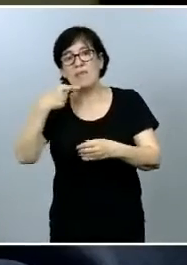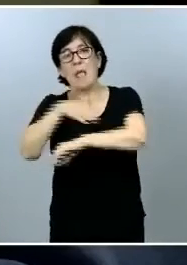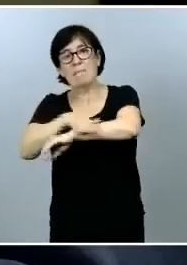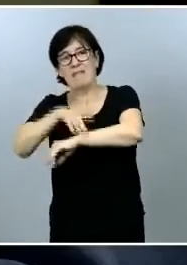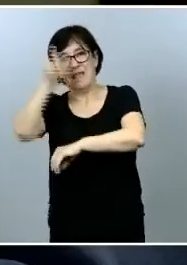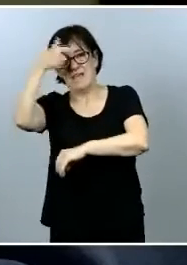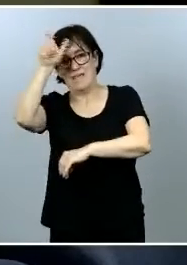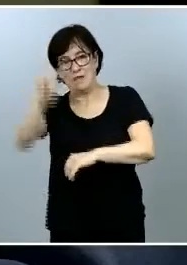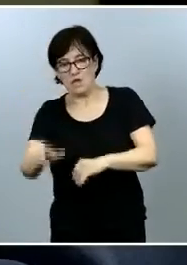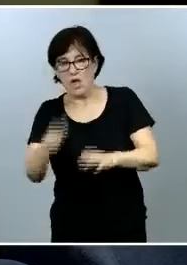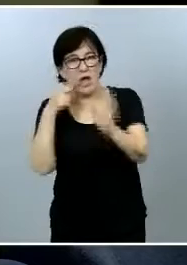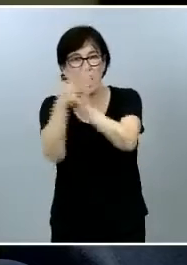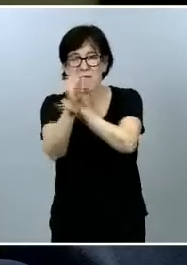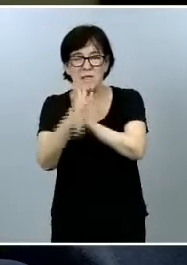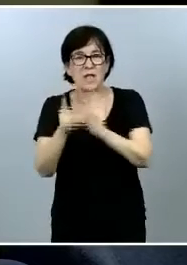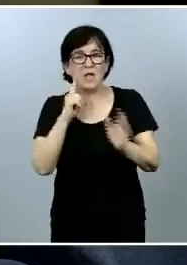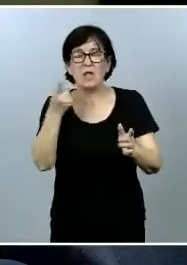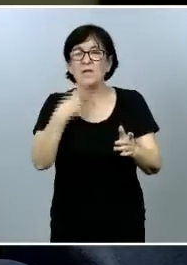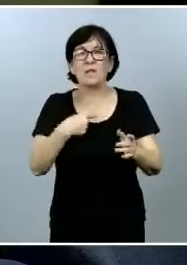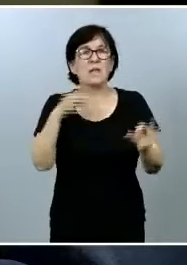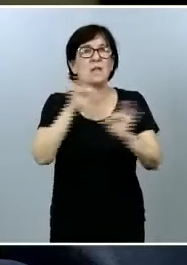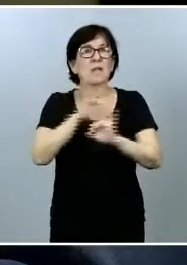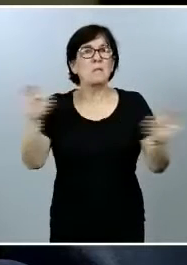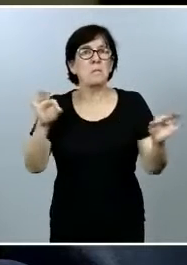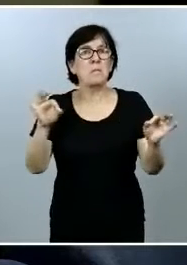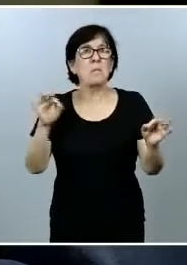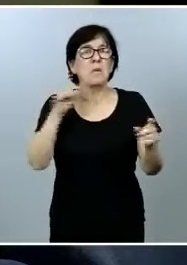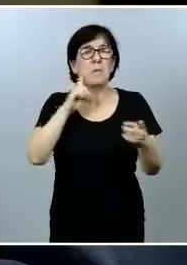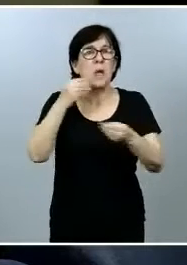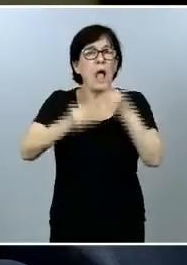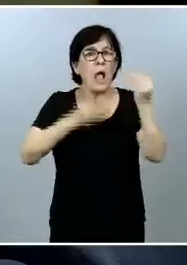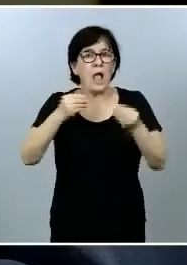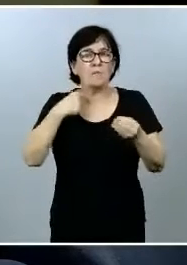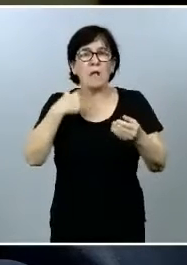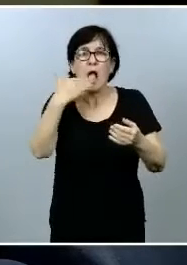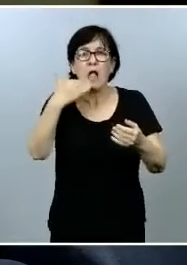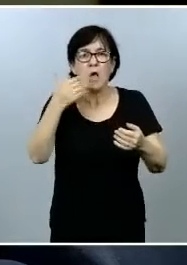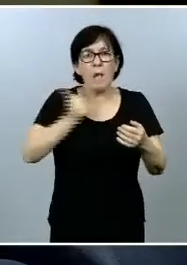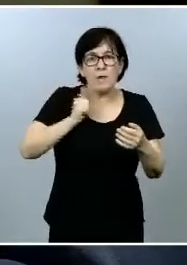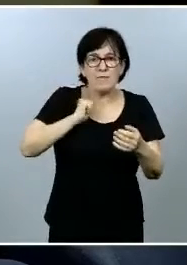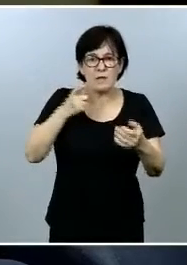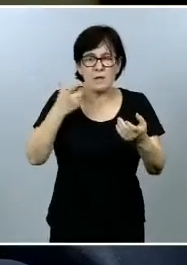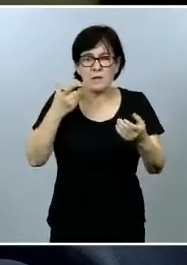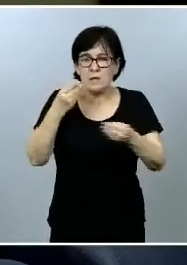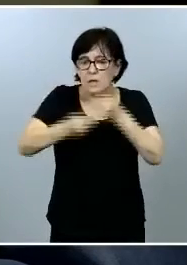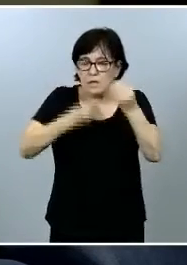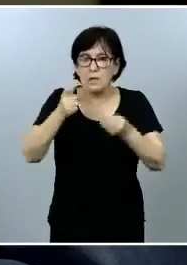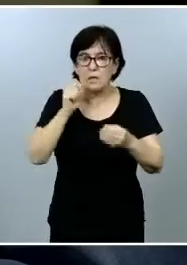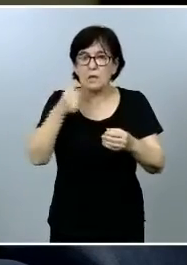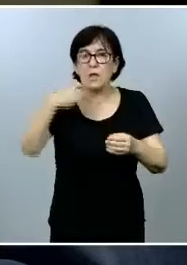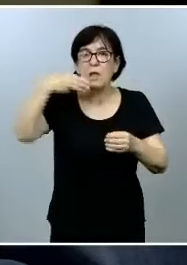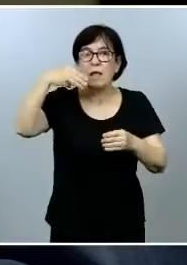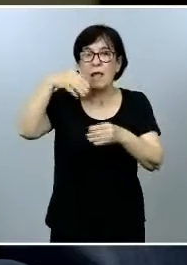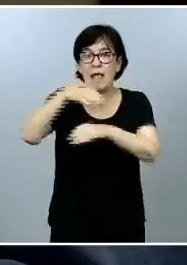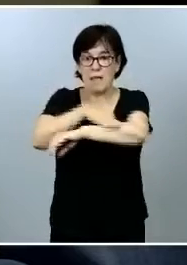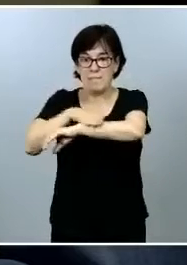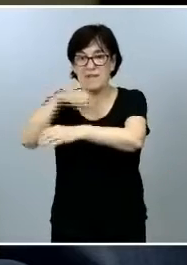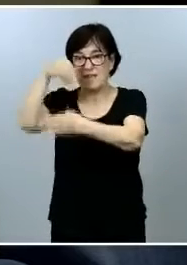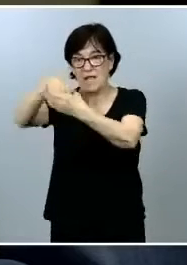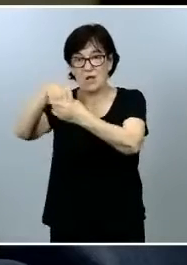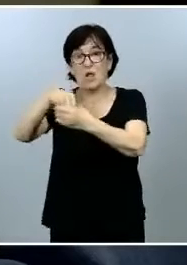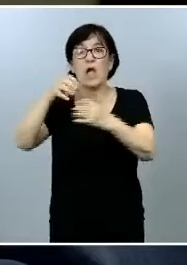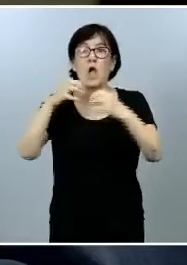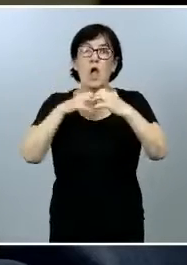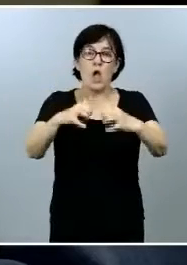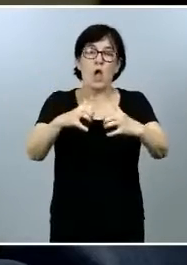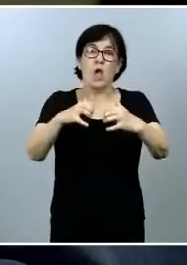en ningún momento usted nos decía que ha habido injerencia de las actuaciones pero también Marlaska dijo tanto en el Congreso como en el Senado que no